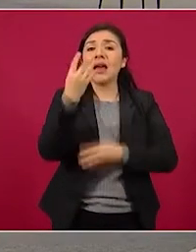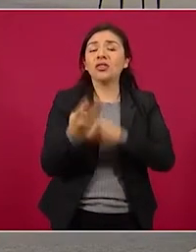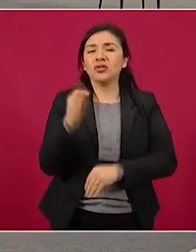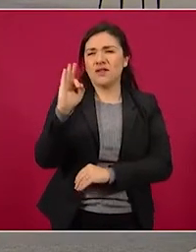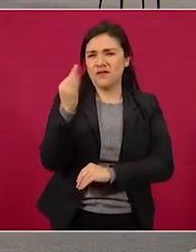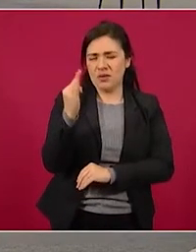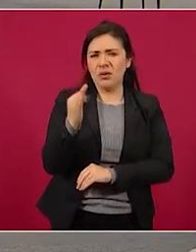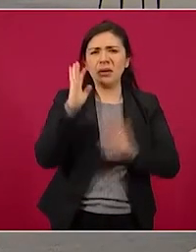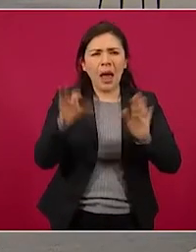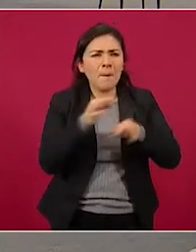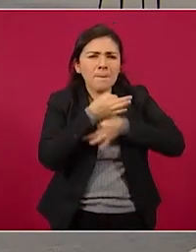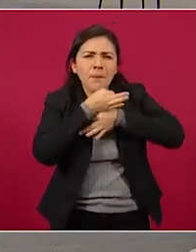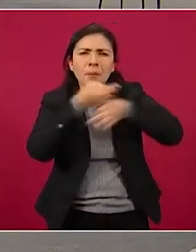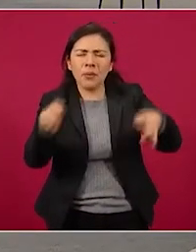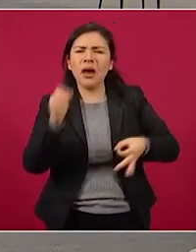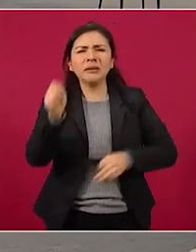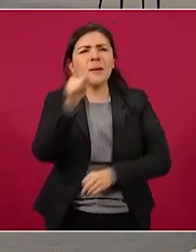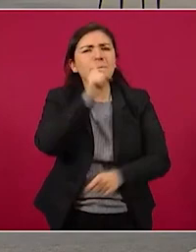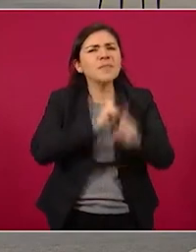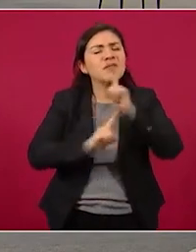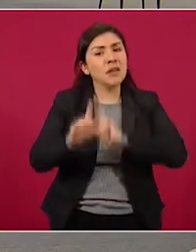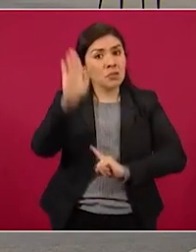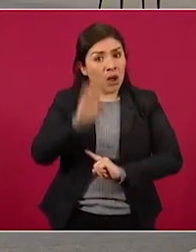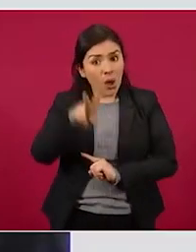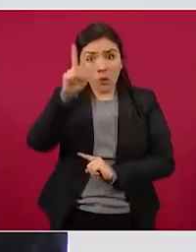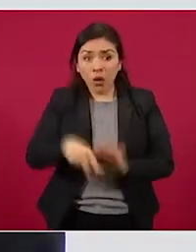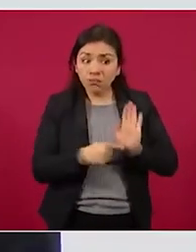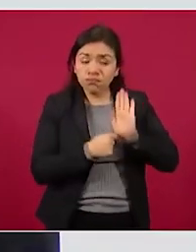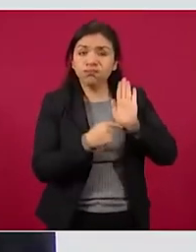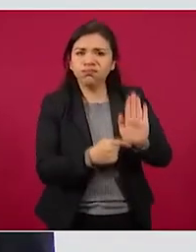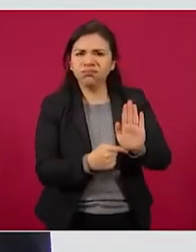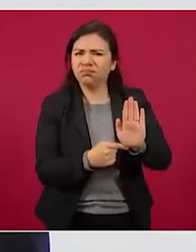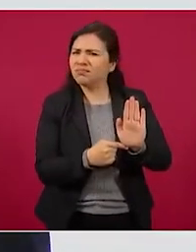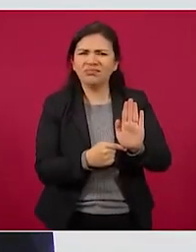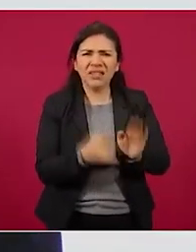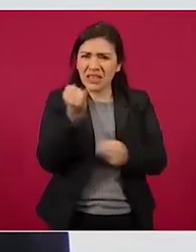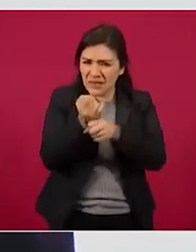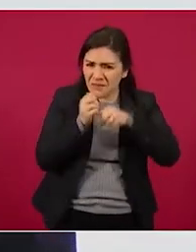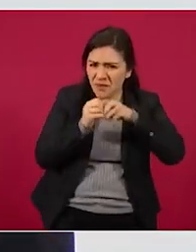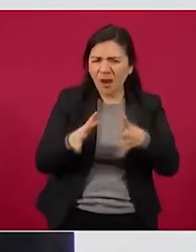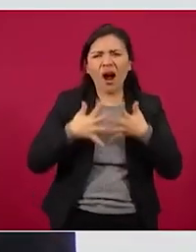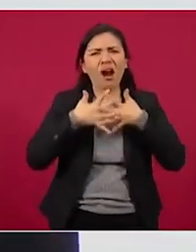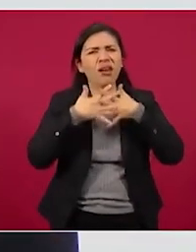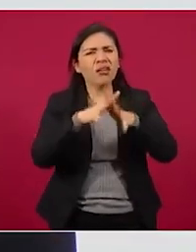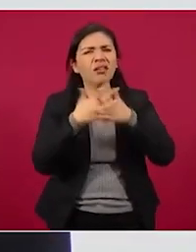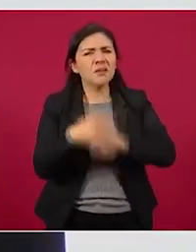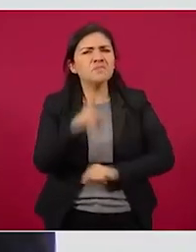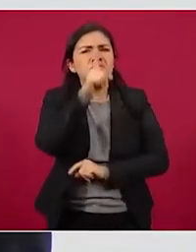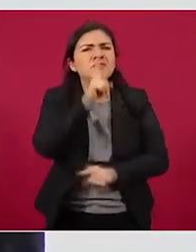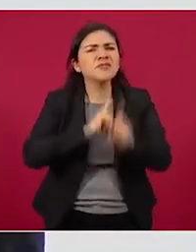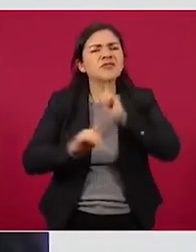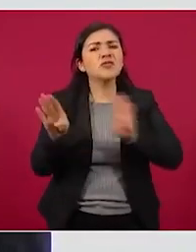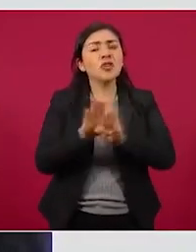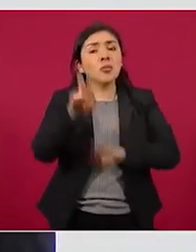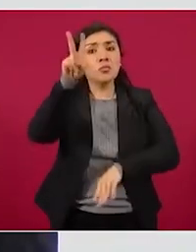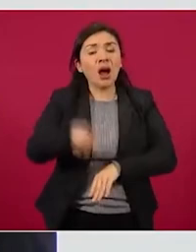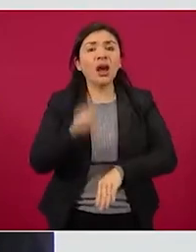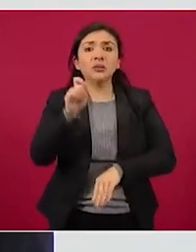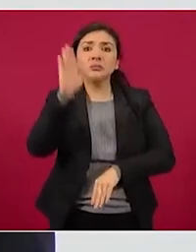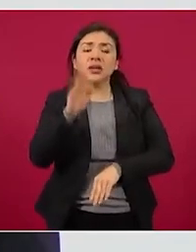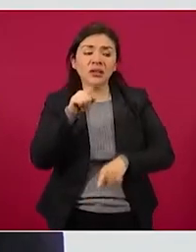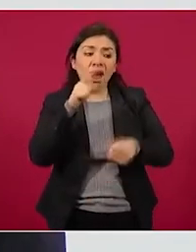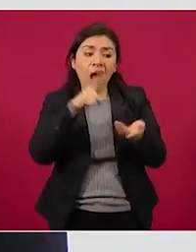mentiras, haciéndolas pasar por verdades y terciversa la realidad, para hacerlo pasar como un caso de